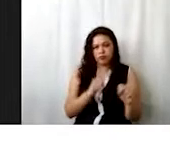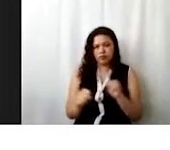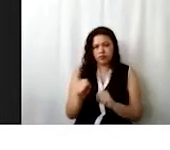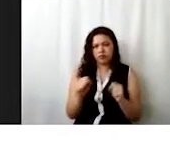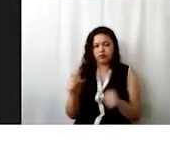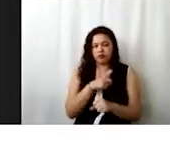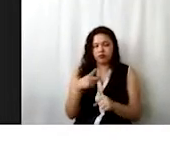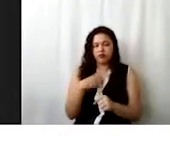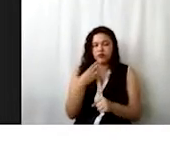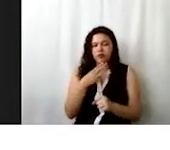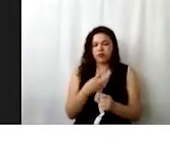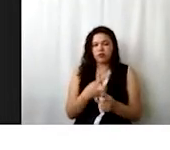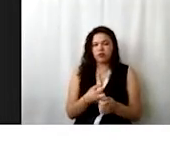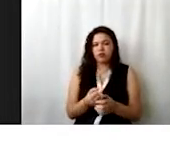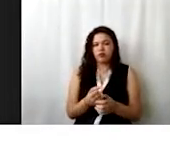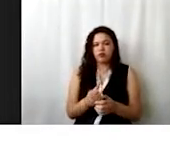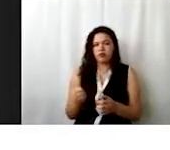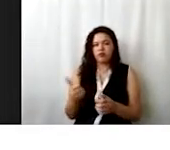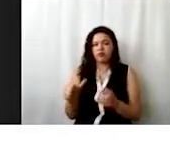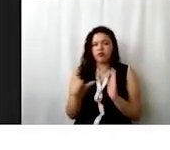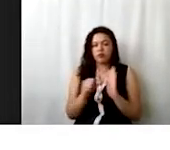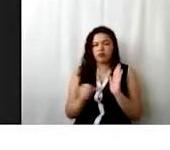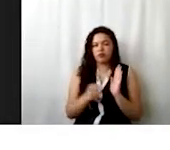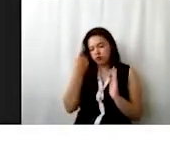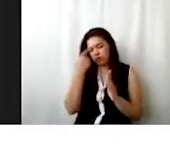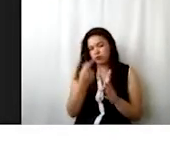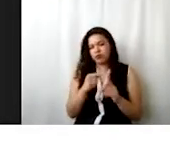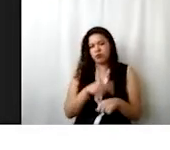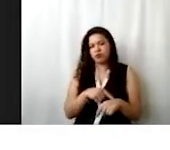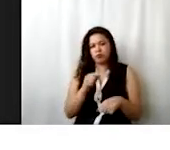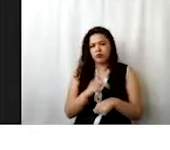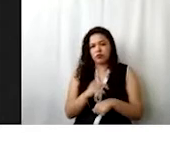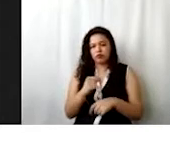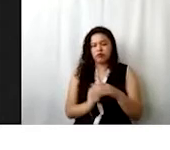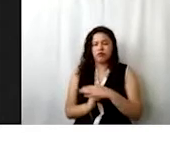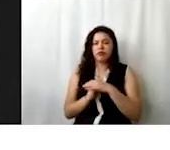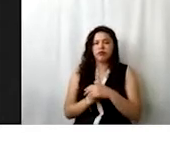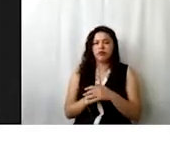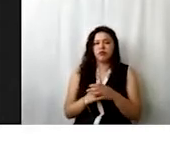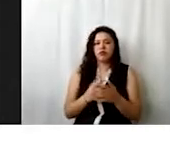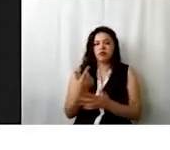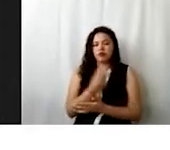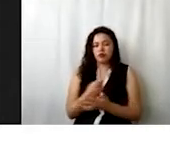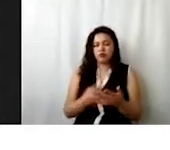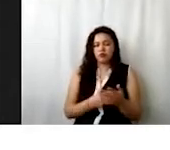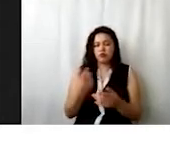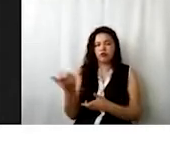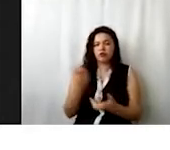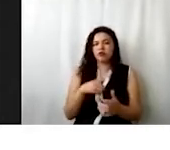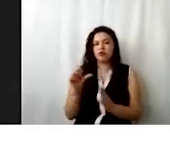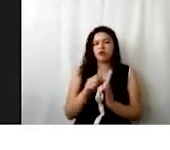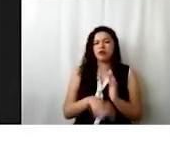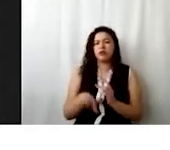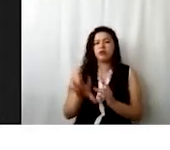artículos que sustentan la importancia de hacer la entrega del programa de trabajo y presupuesto es el artículo 48 y 49